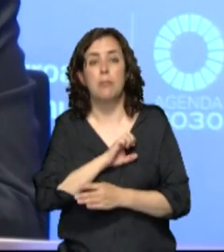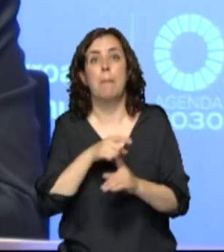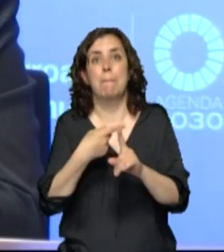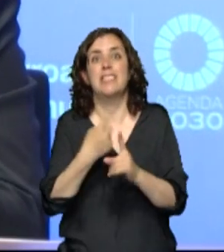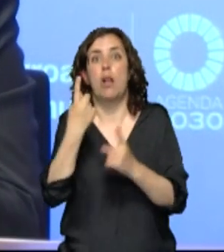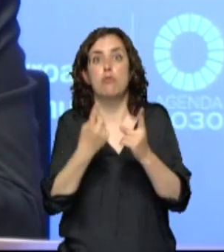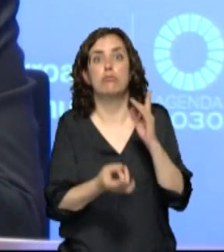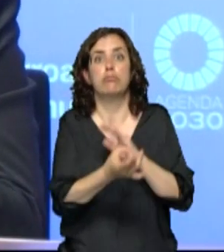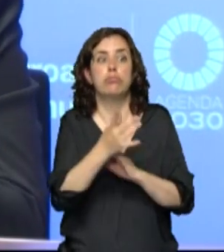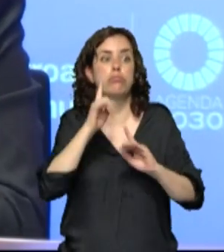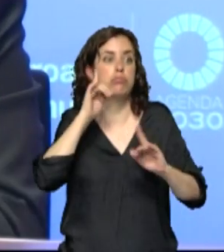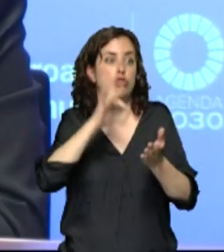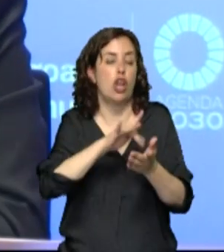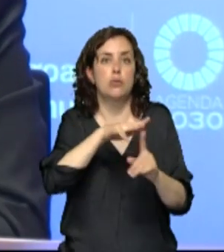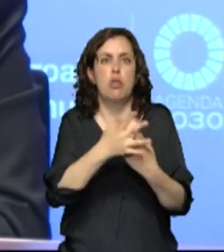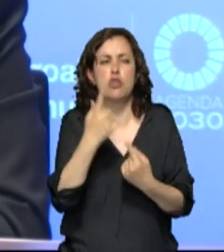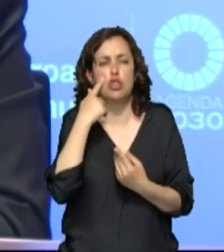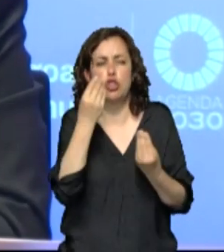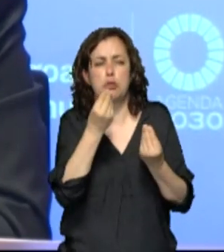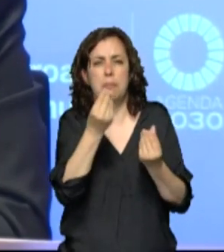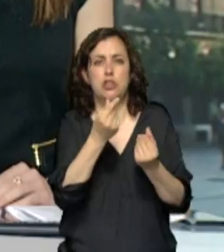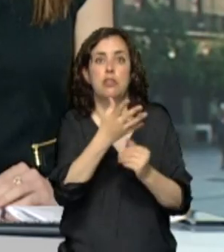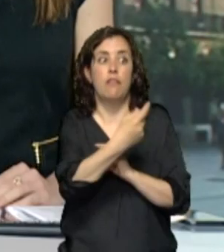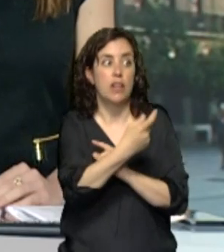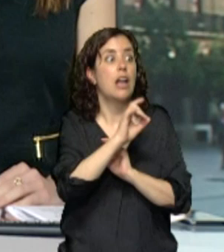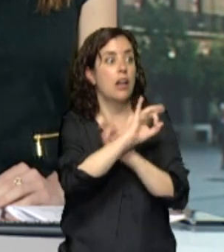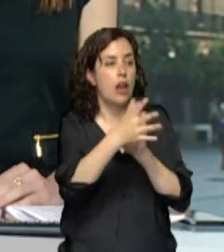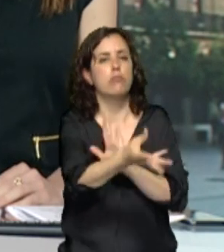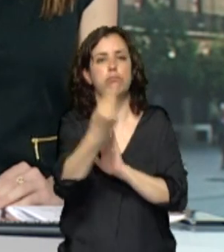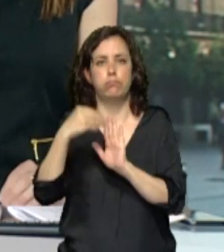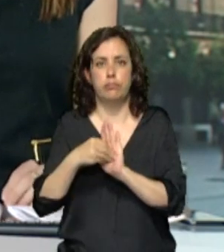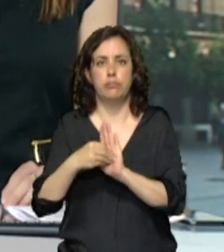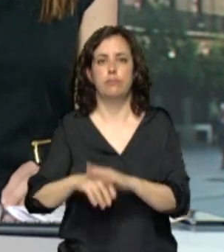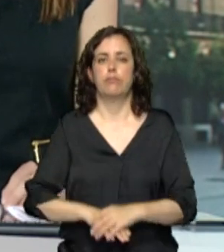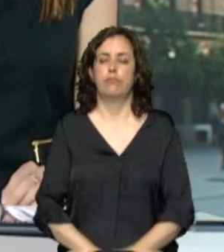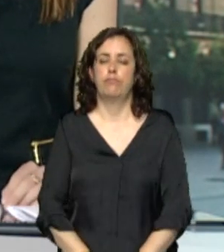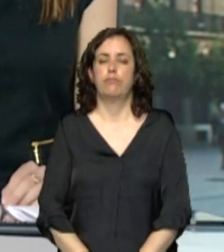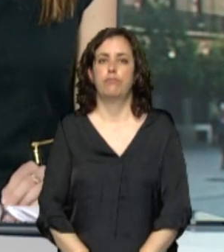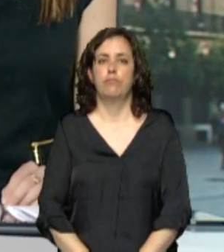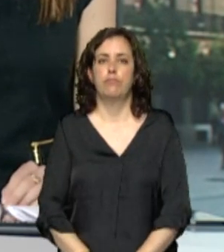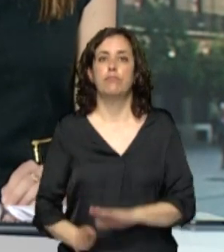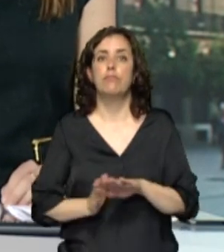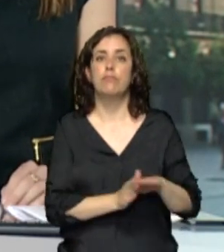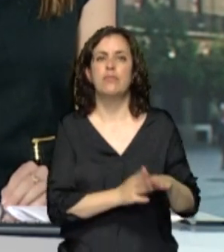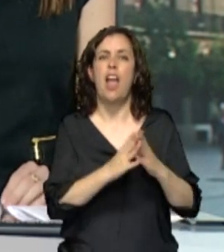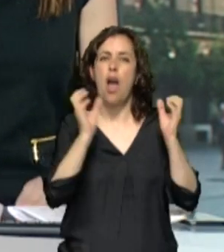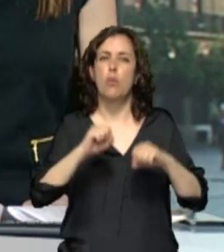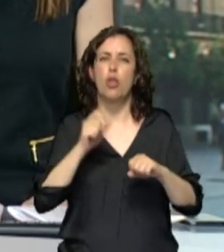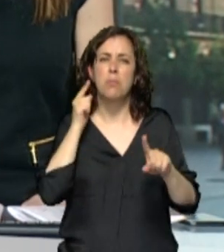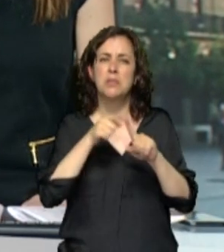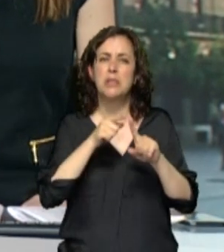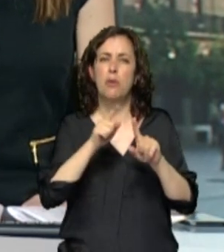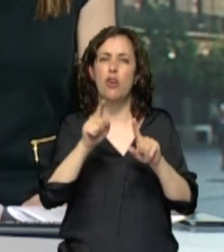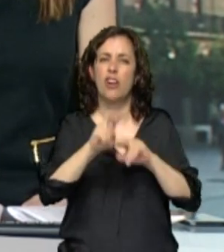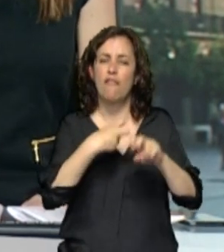hasta ese momento se habían considerado sospechosos o no estaban claros. Bueno, y más asuntos porque el acuerdo para derogar la reforma laboral firmado la semana